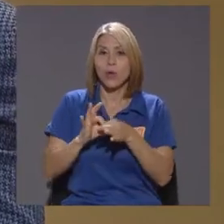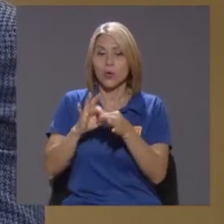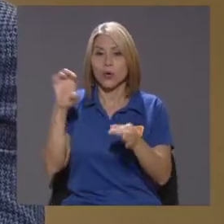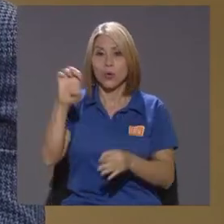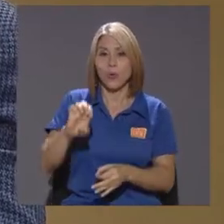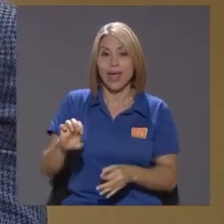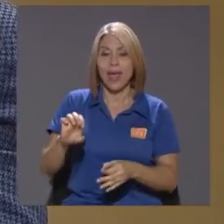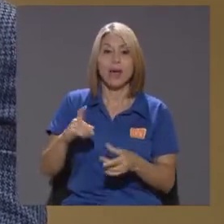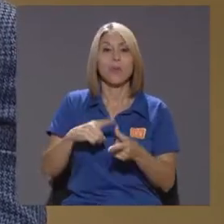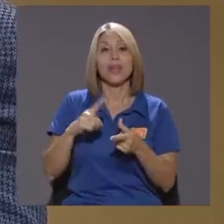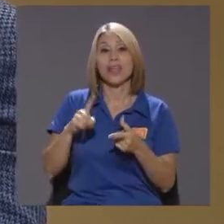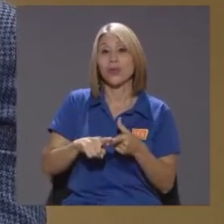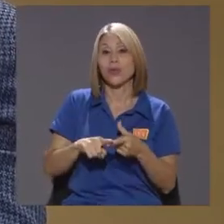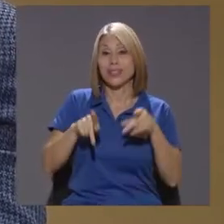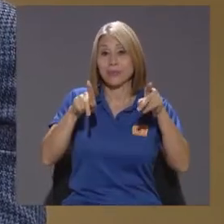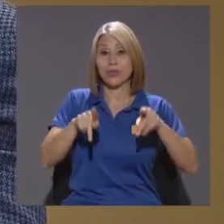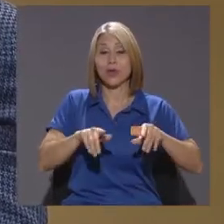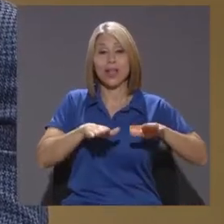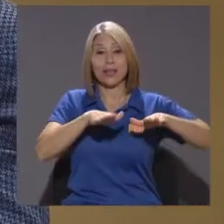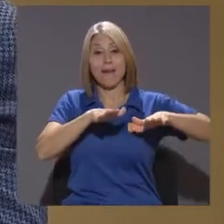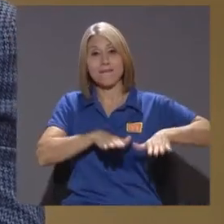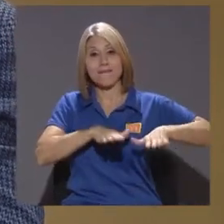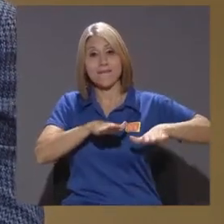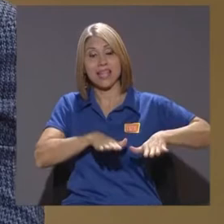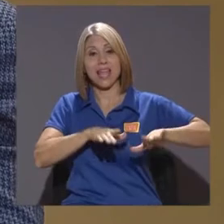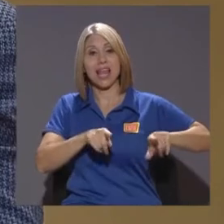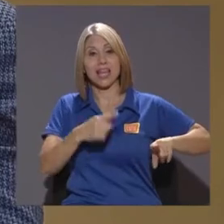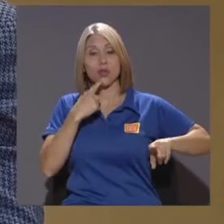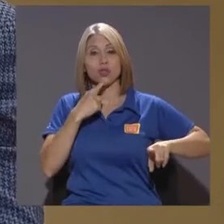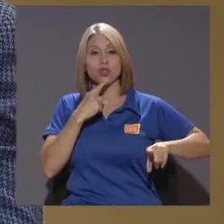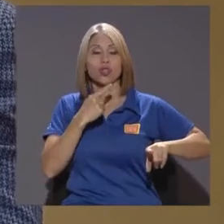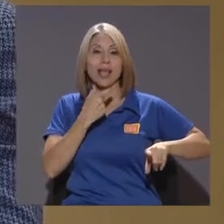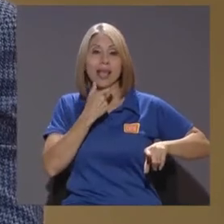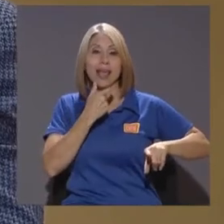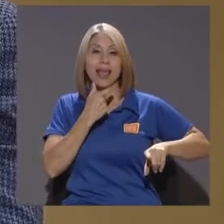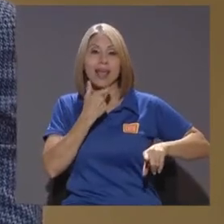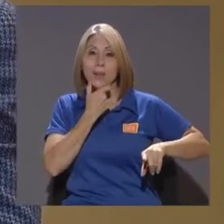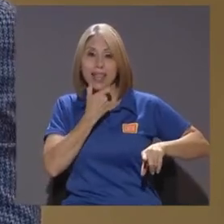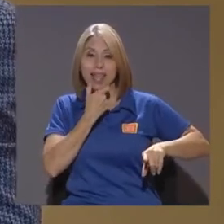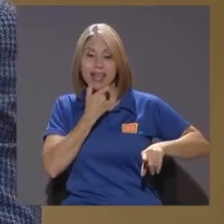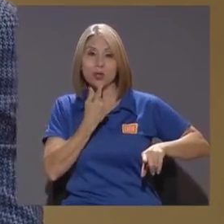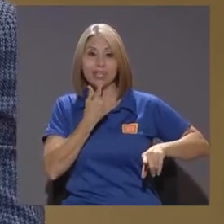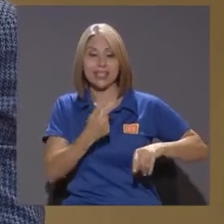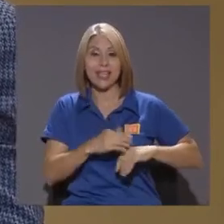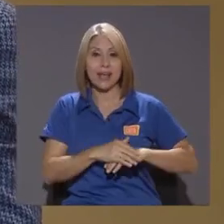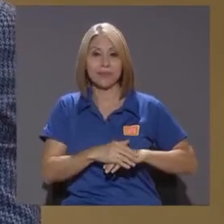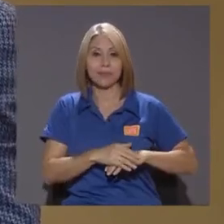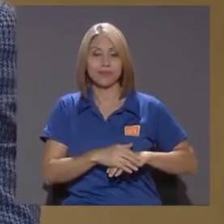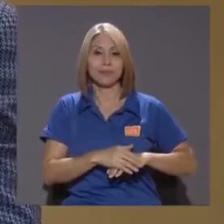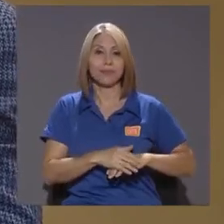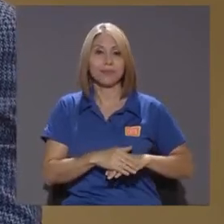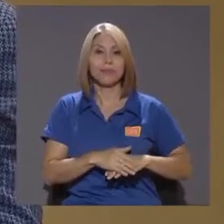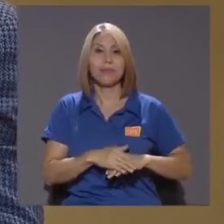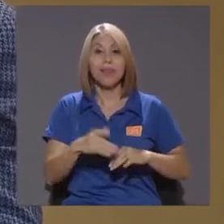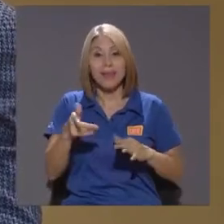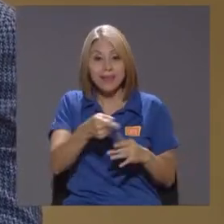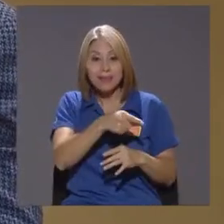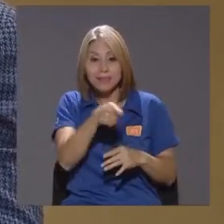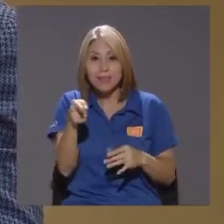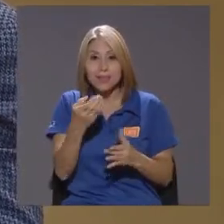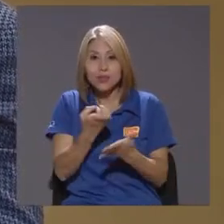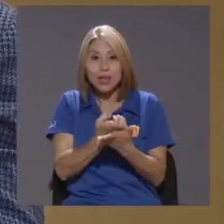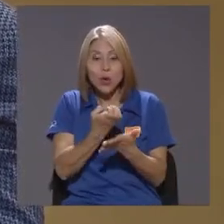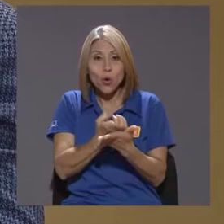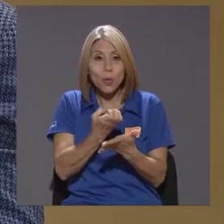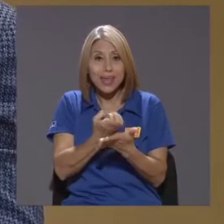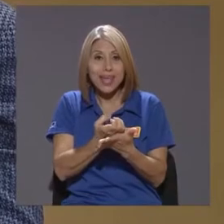entonces Decían Los británicos Que Es importante Recordar Que al Tratarse De economías Que están En